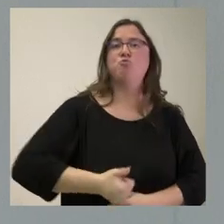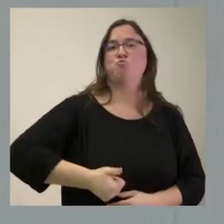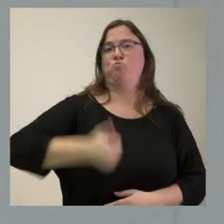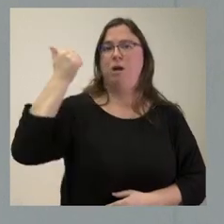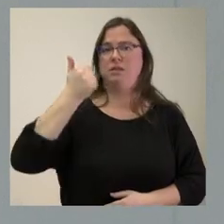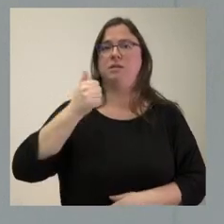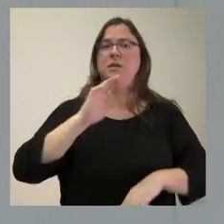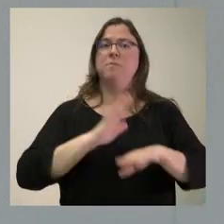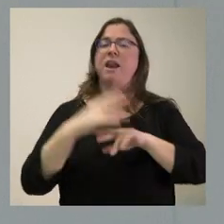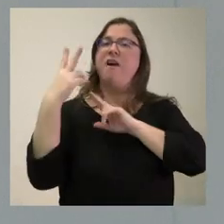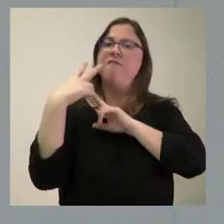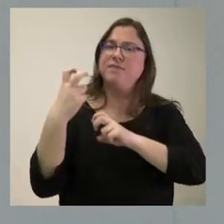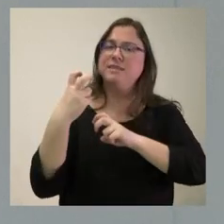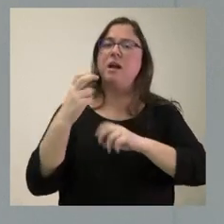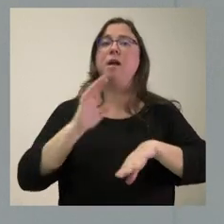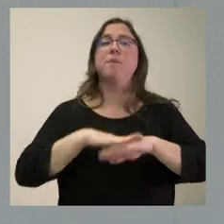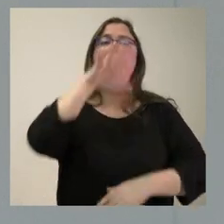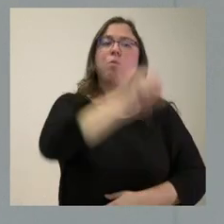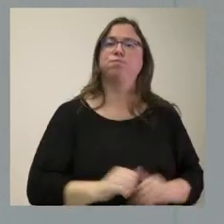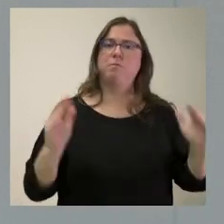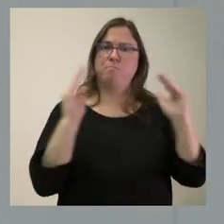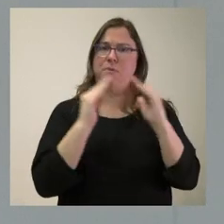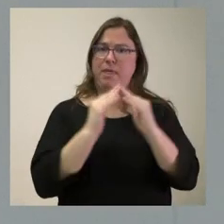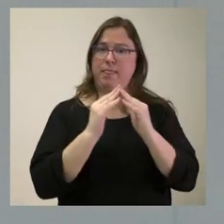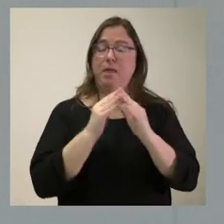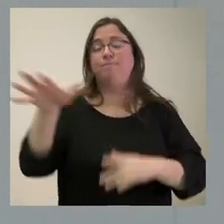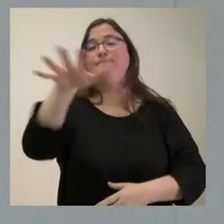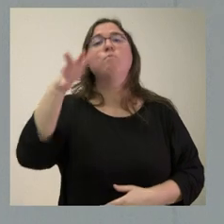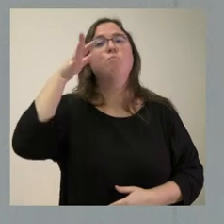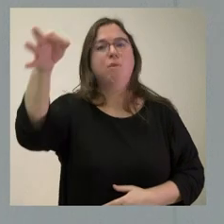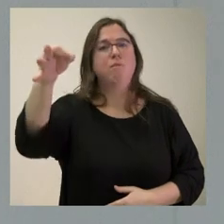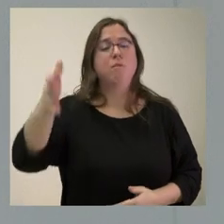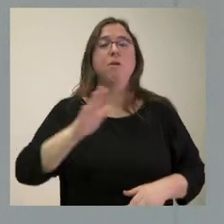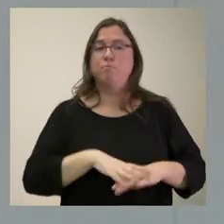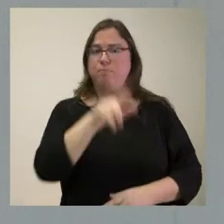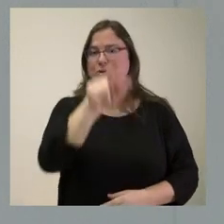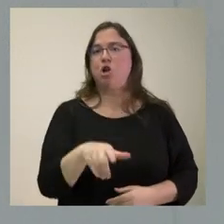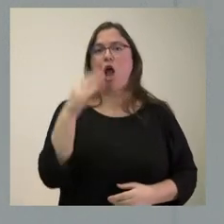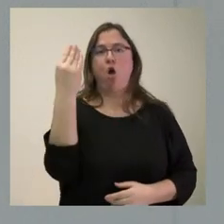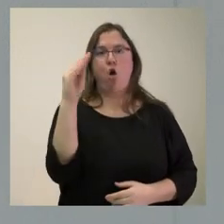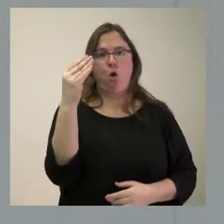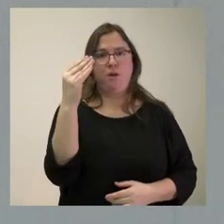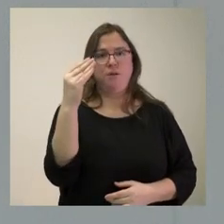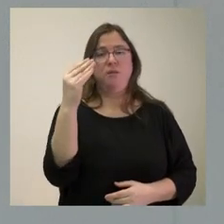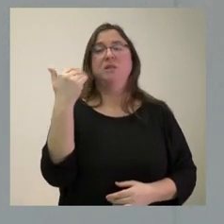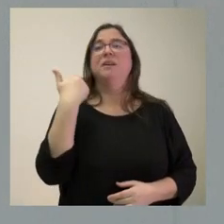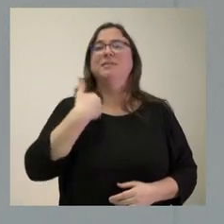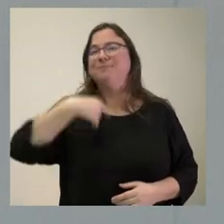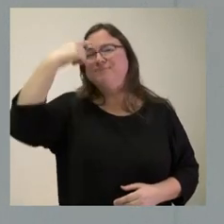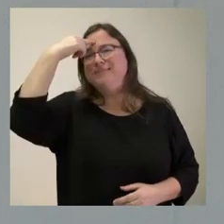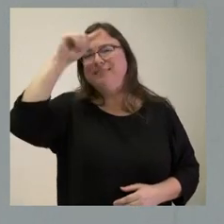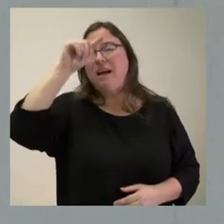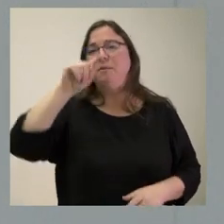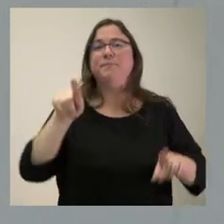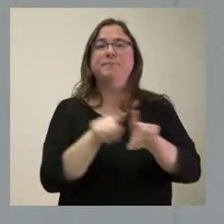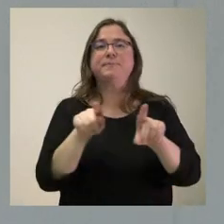tratamiento fiscal para la adquisición de una vivienda en el mundo rural por cualquier joven que ustedes saben que ya no existe en el